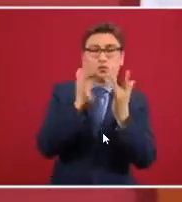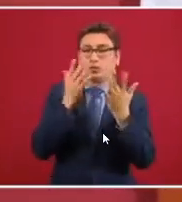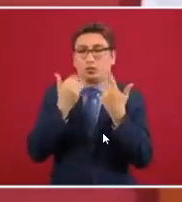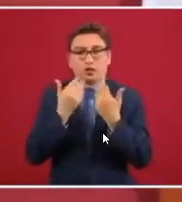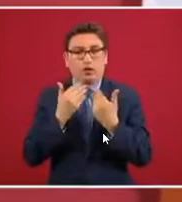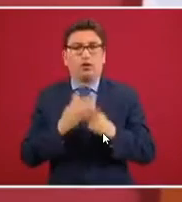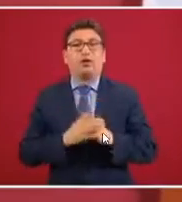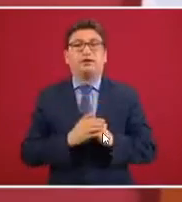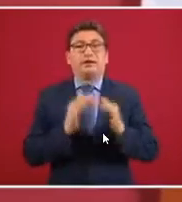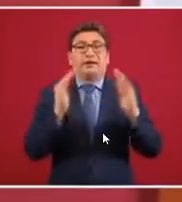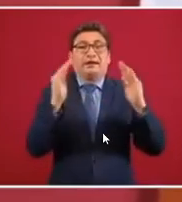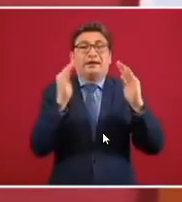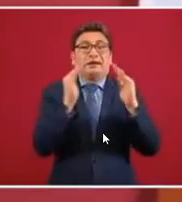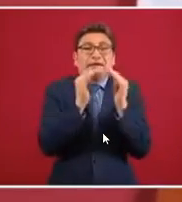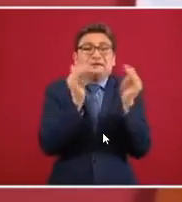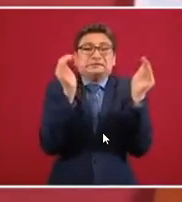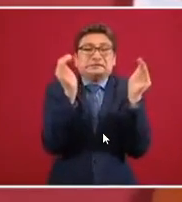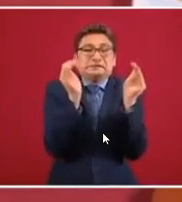huevitos.